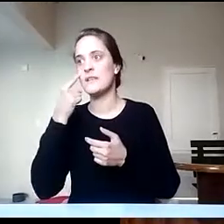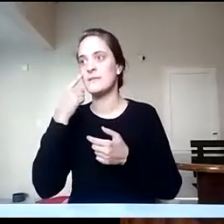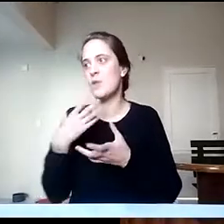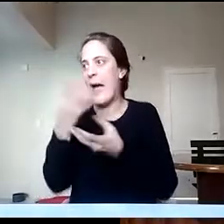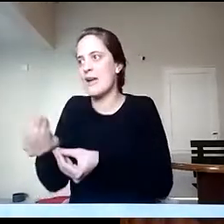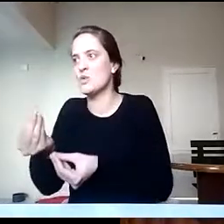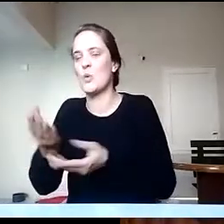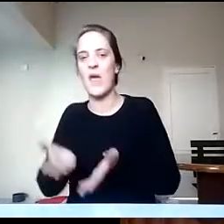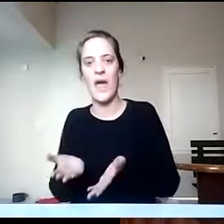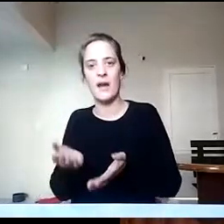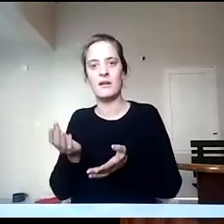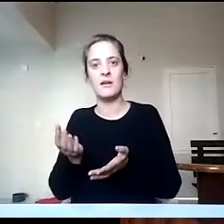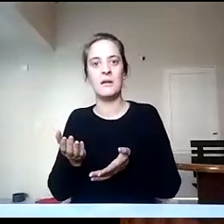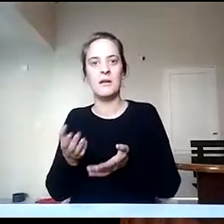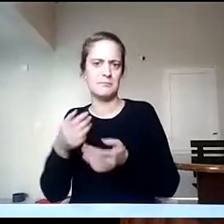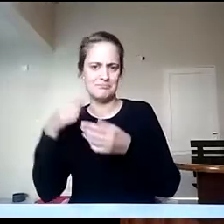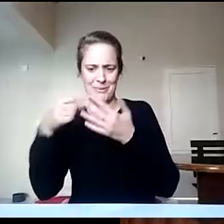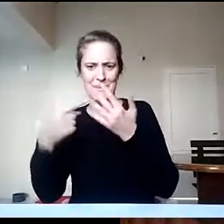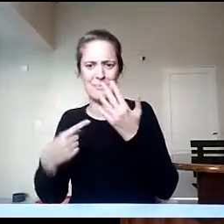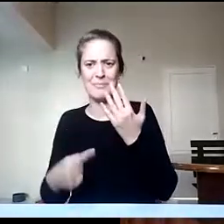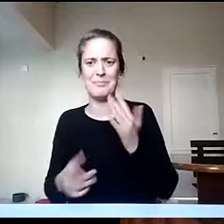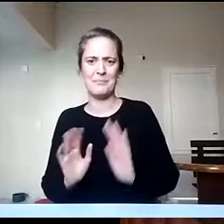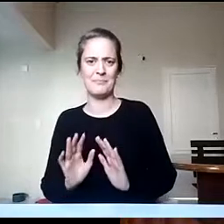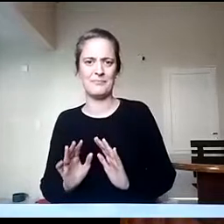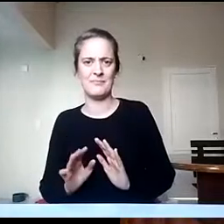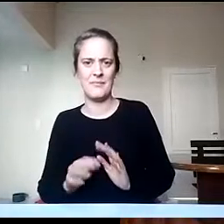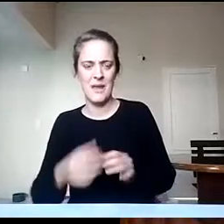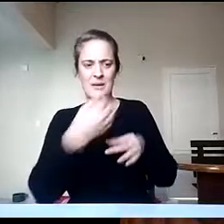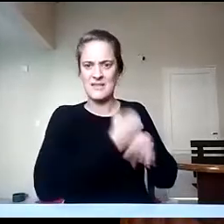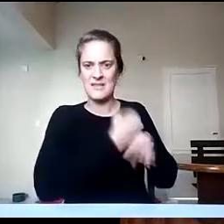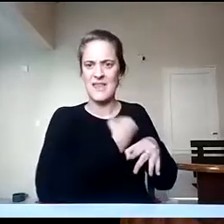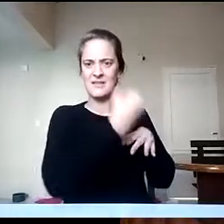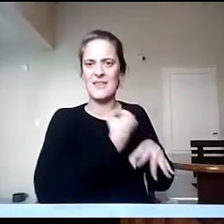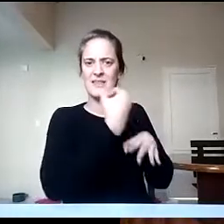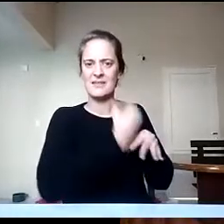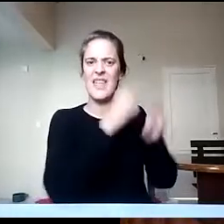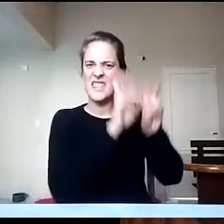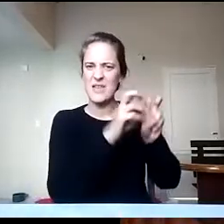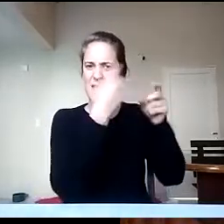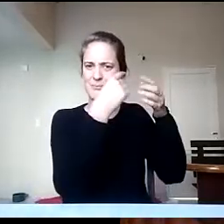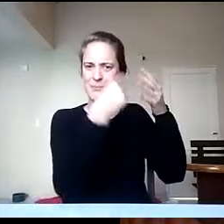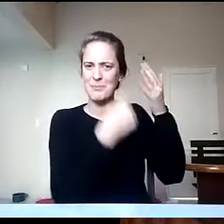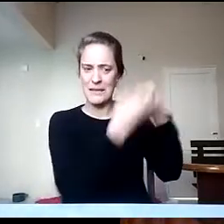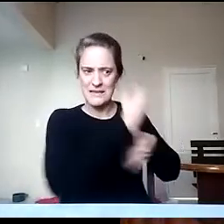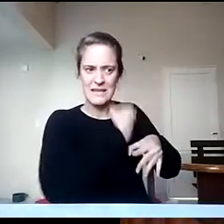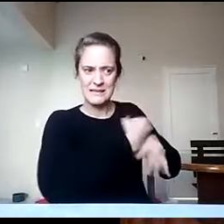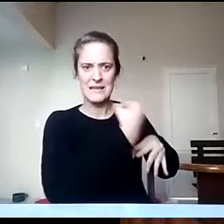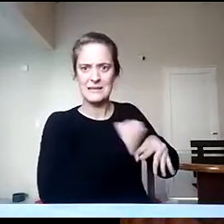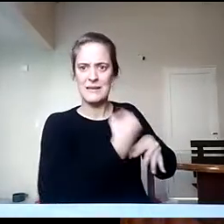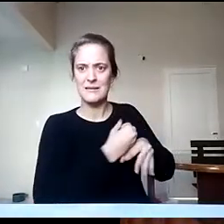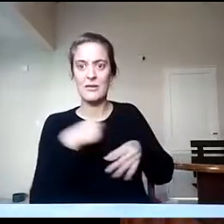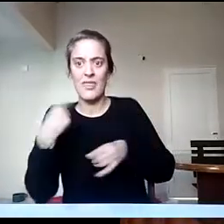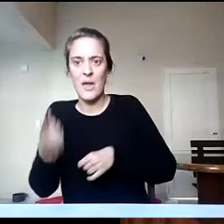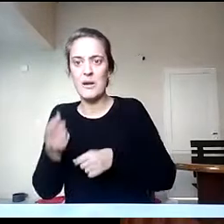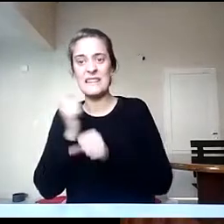que, como bien decía Verónica, tenemos una formación en diferentes ciencias sociales que nos van apuntalando para poder entender en más